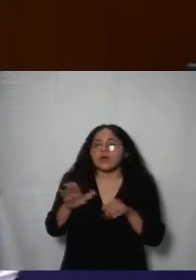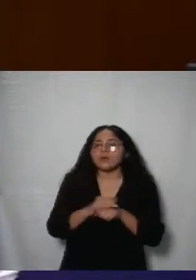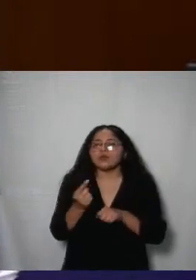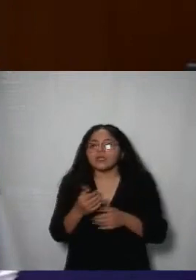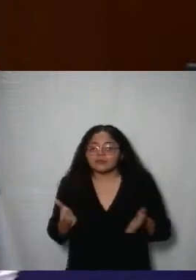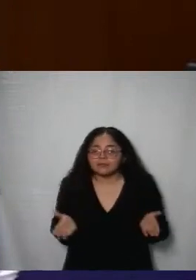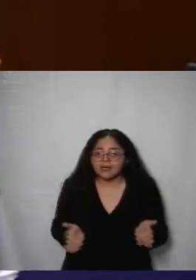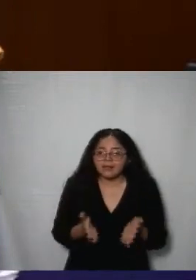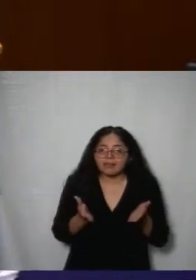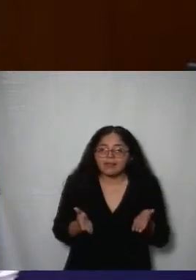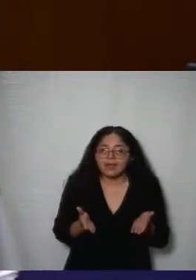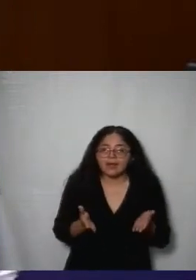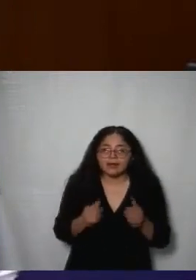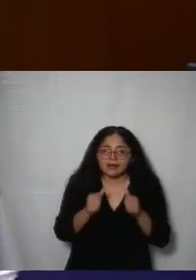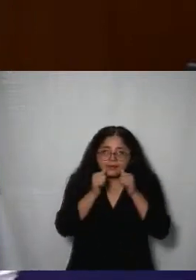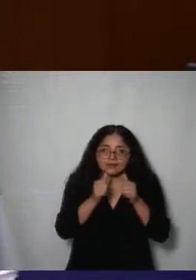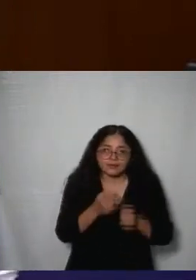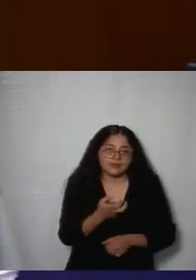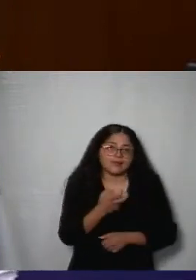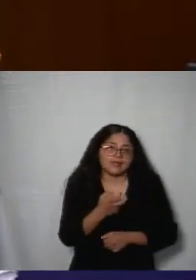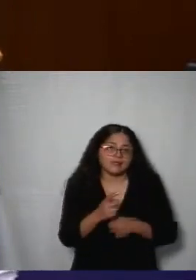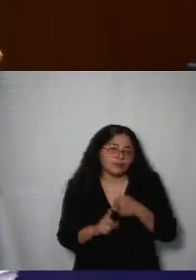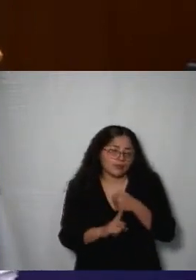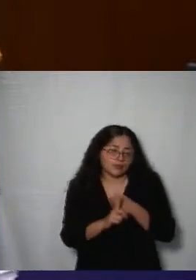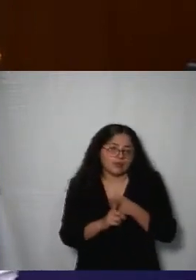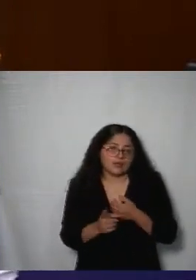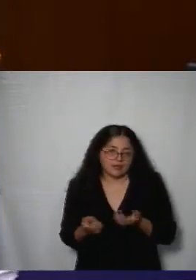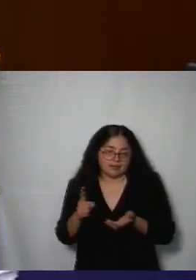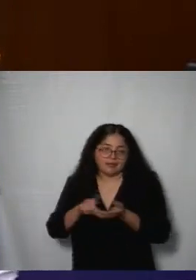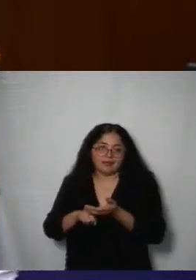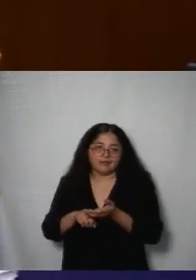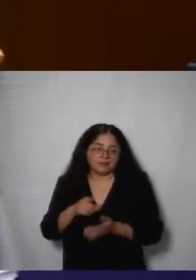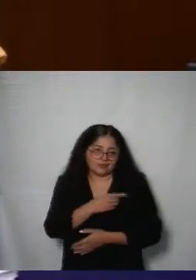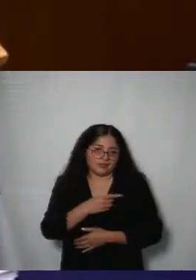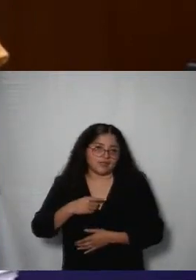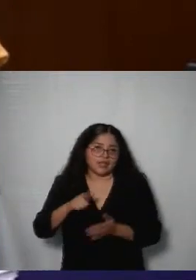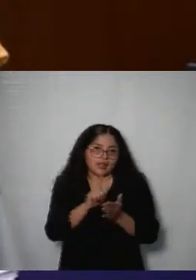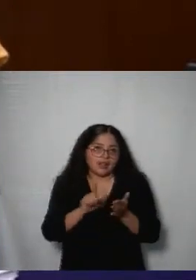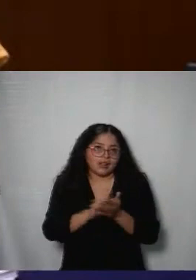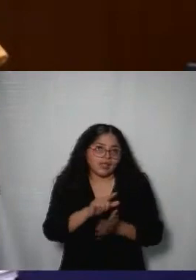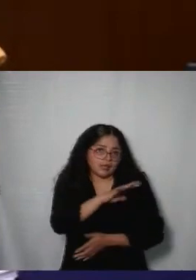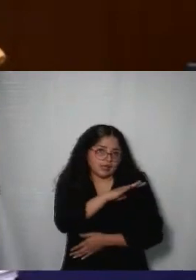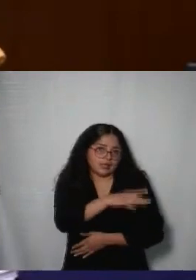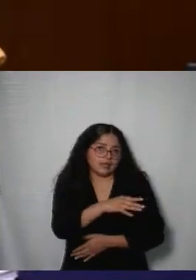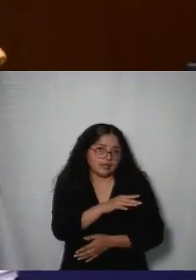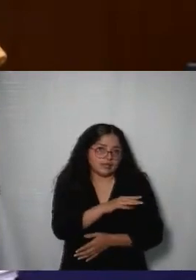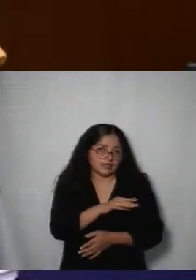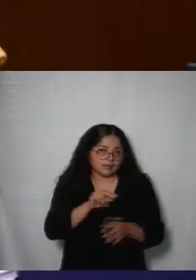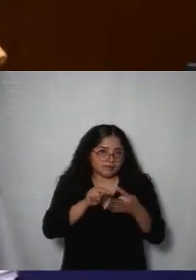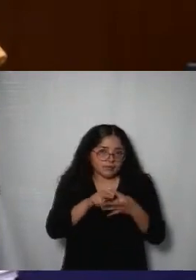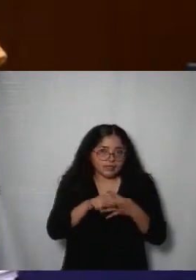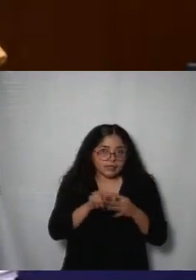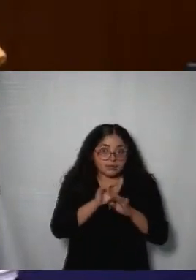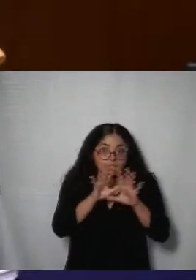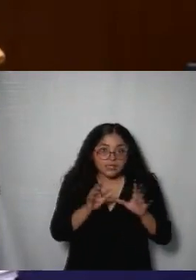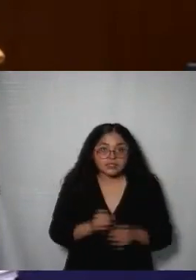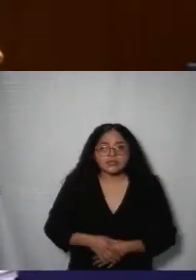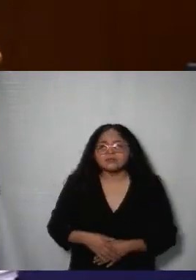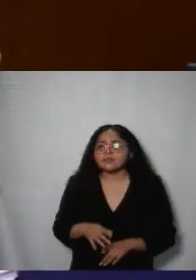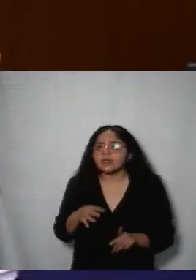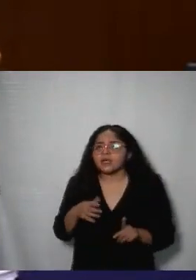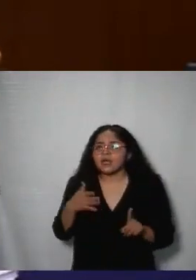promover la atención justo de uno de los deberes señalados tanto por la ley general como por la ley local de transparencia